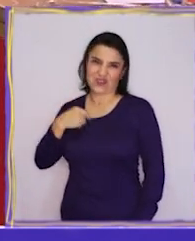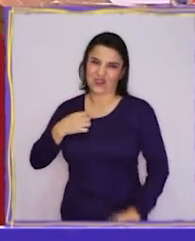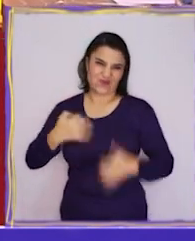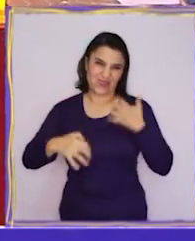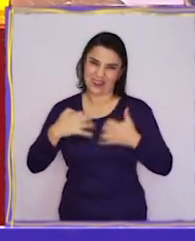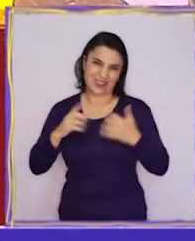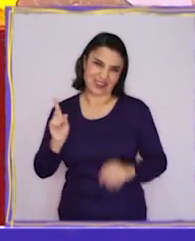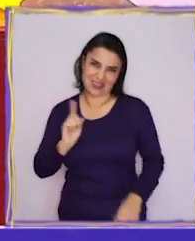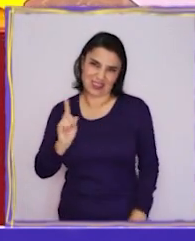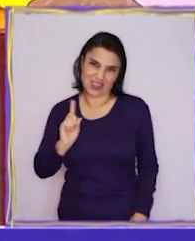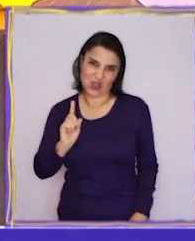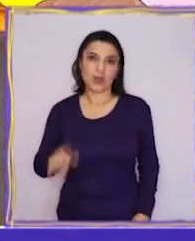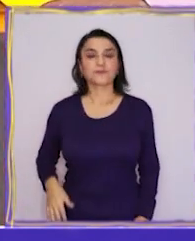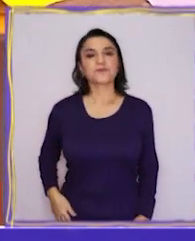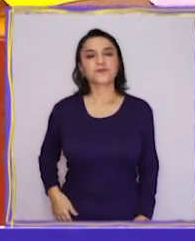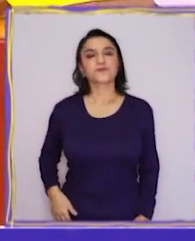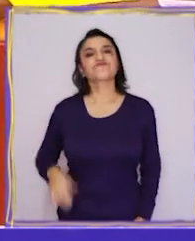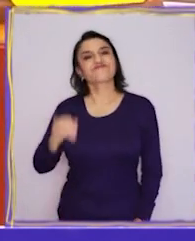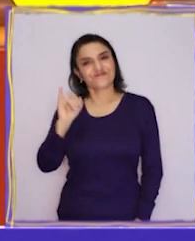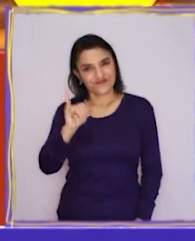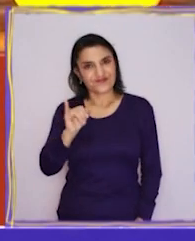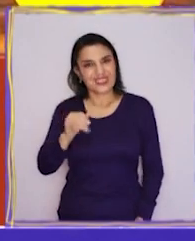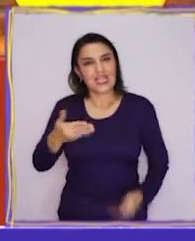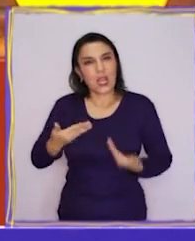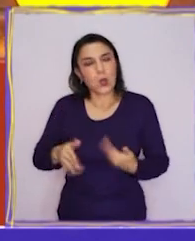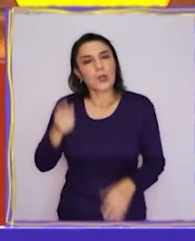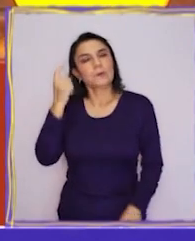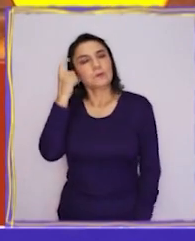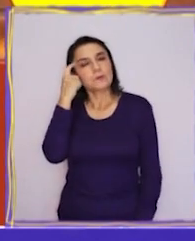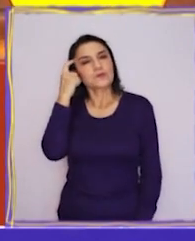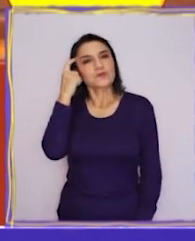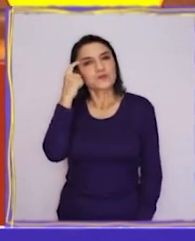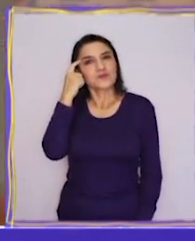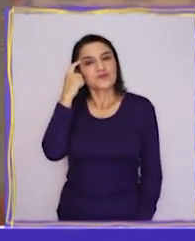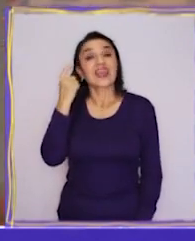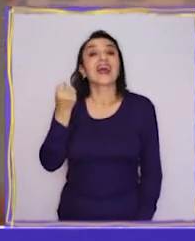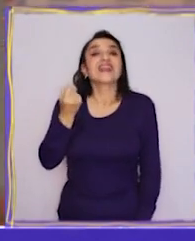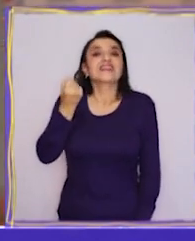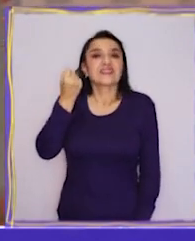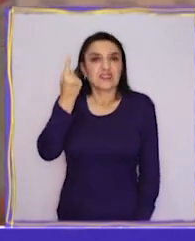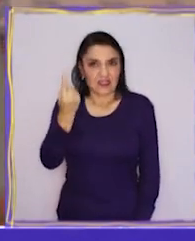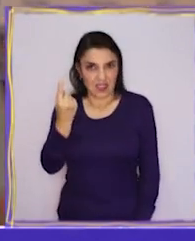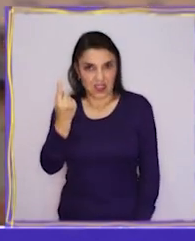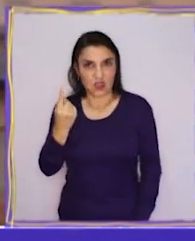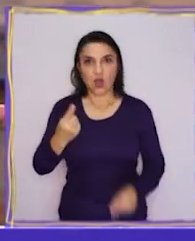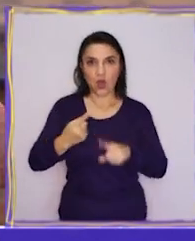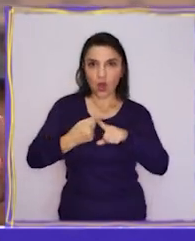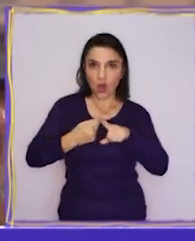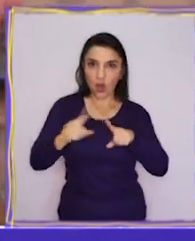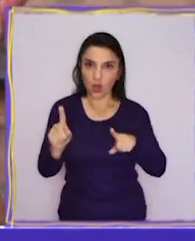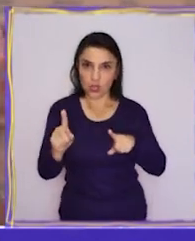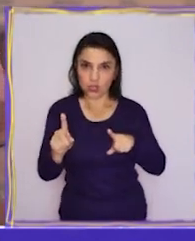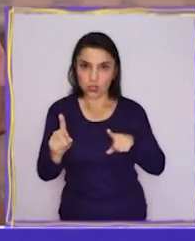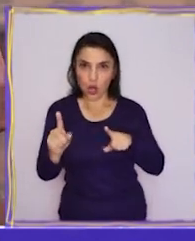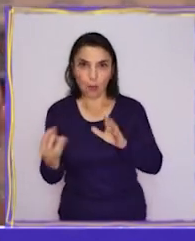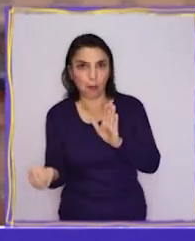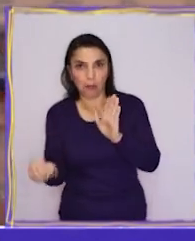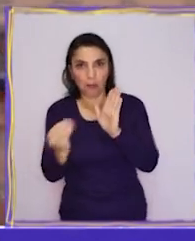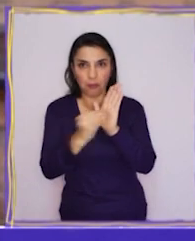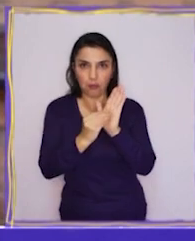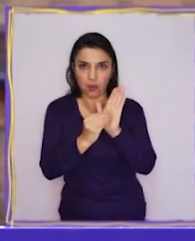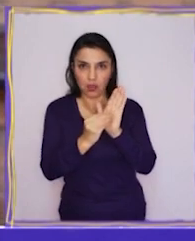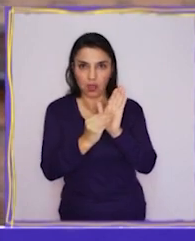debería haber molestado con ella. Y claro, ahora que lo empiezo a pensar, me doy cuenta de otro elemento que también